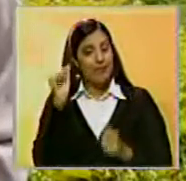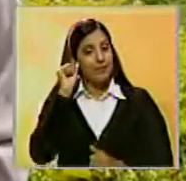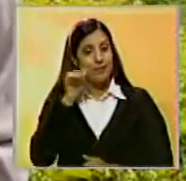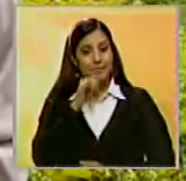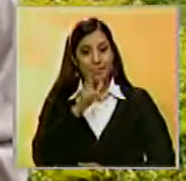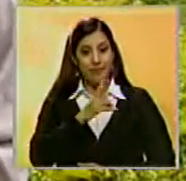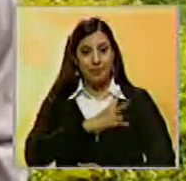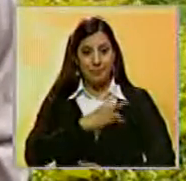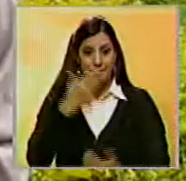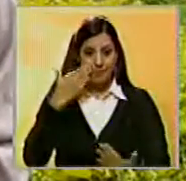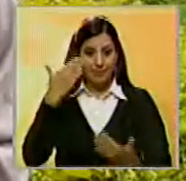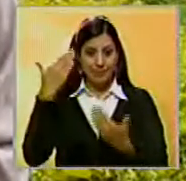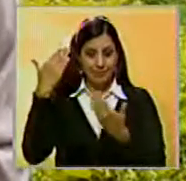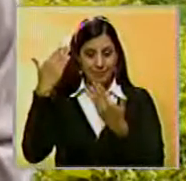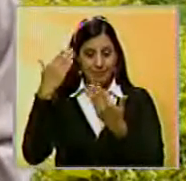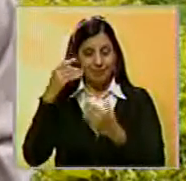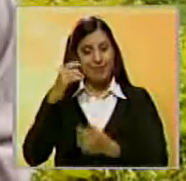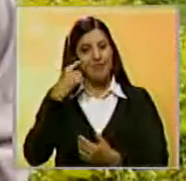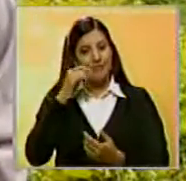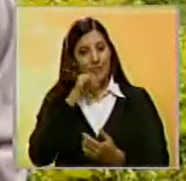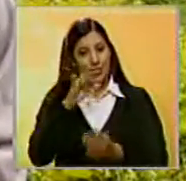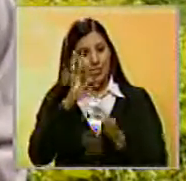González, Benevisión Continental, para Benevisión.